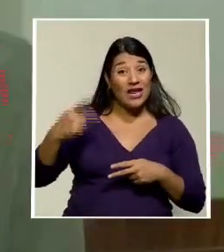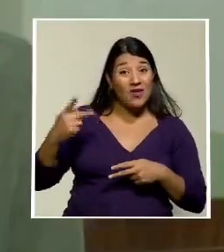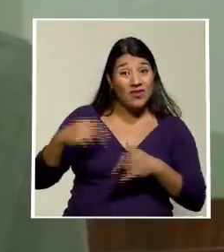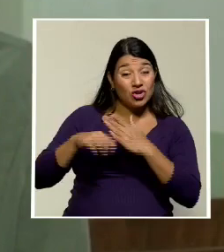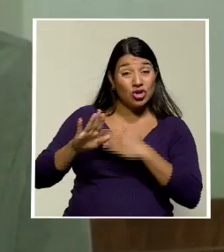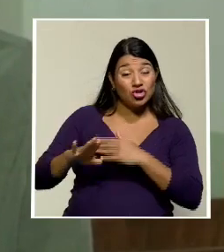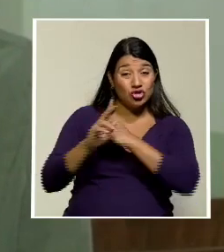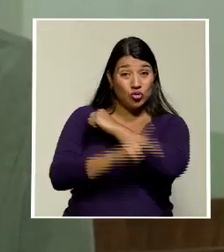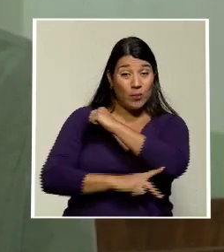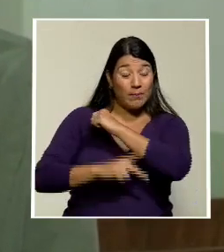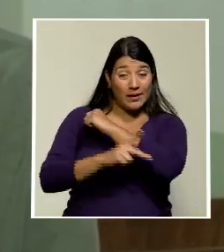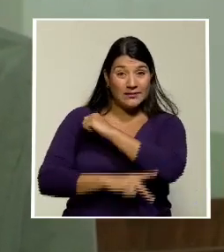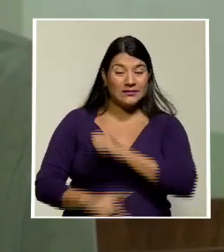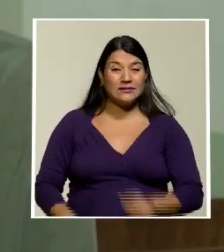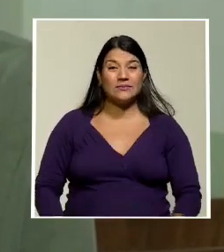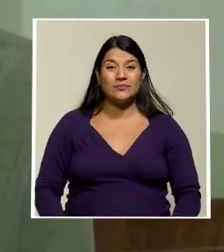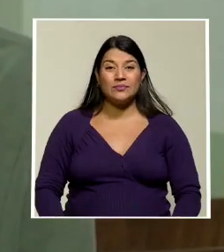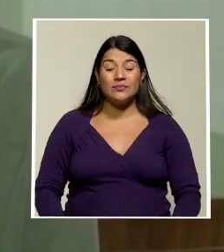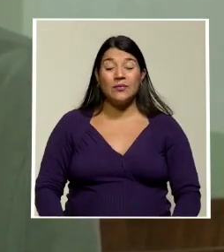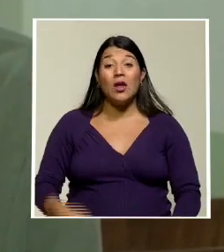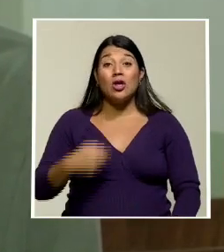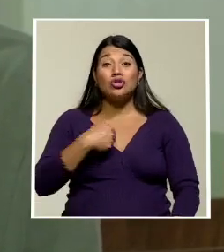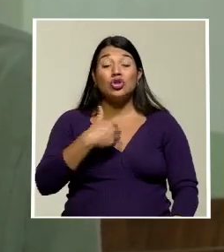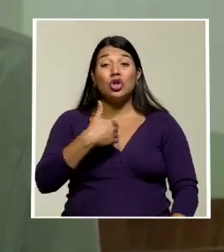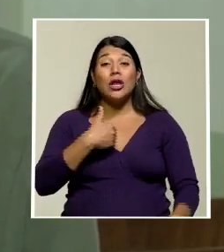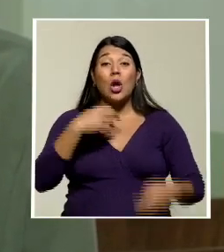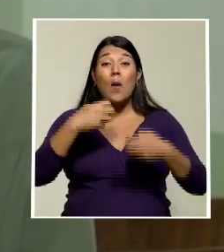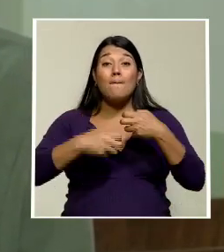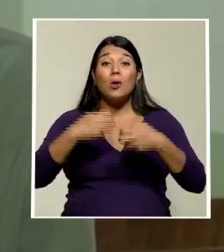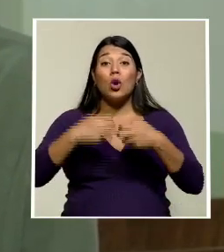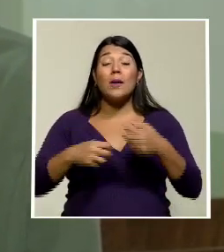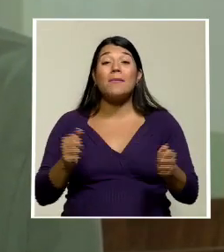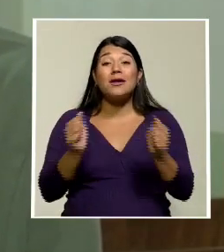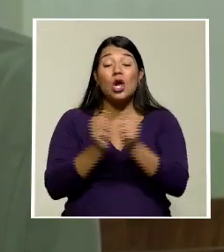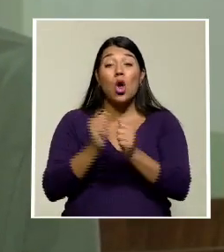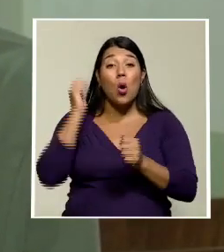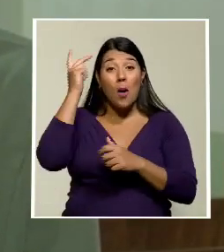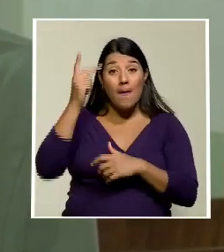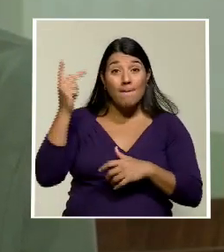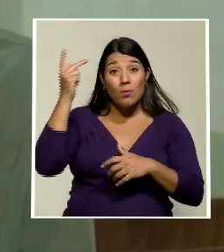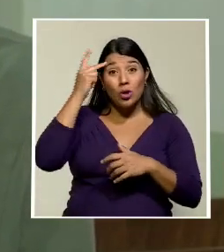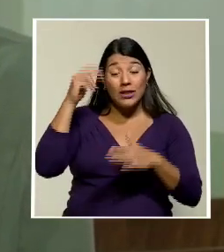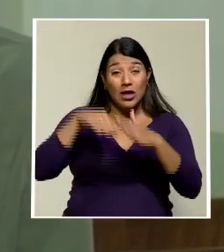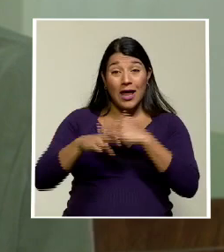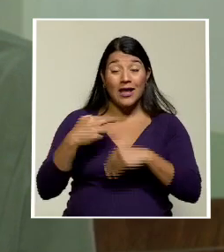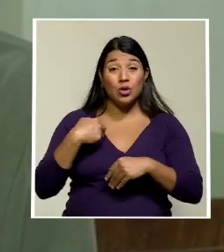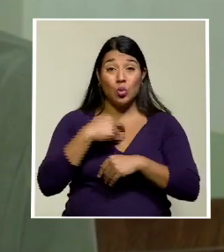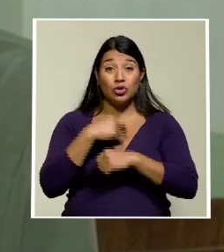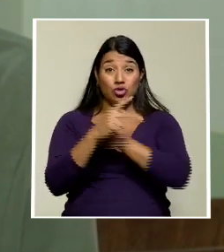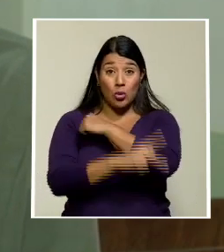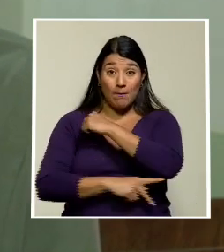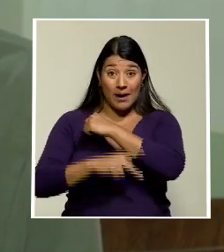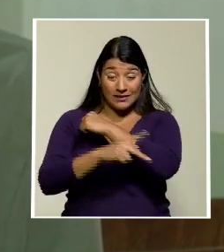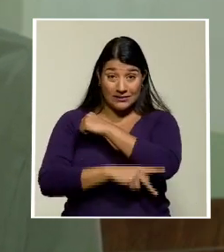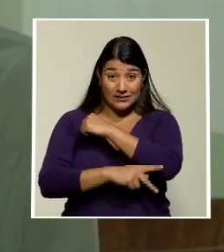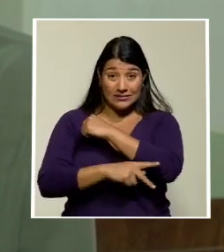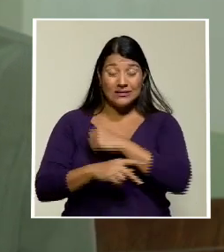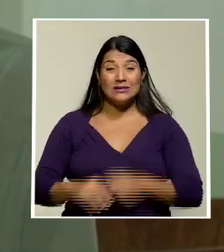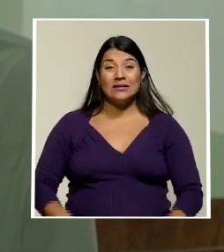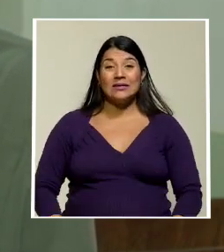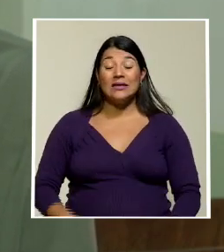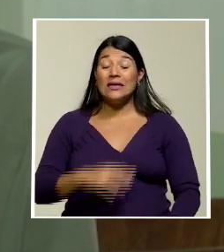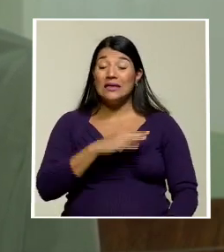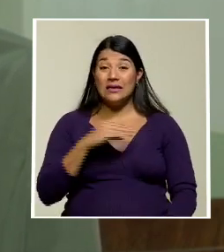Hace mucho hay problemas de políticos en nuestro país y demás,